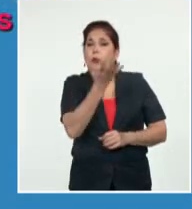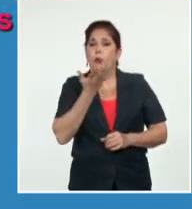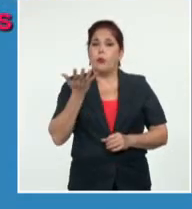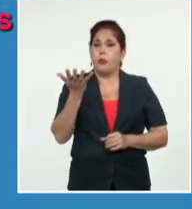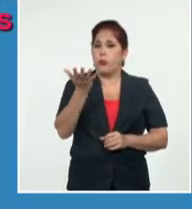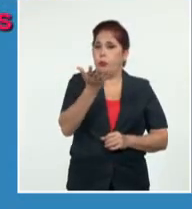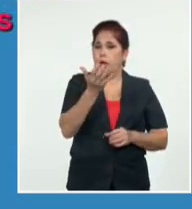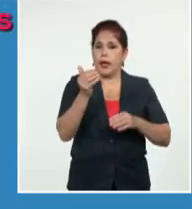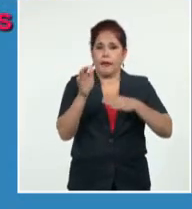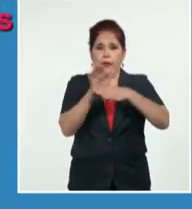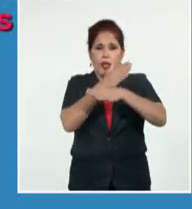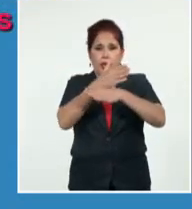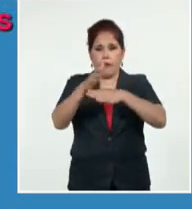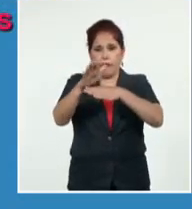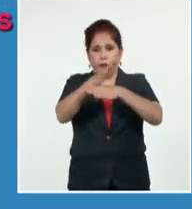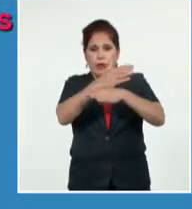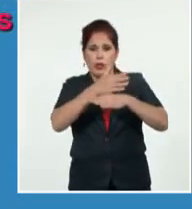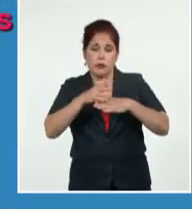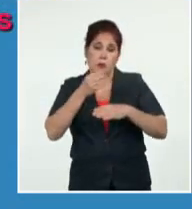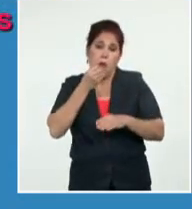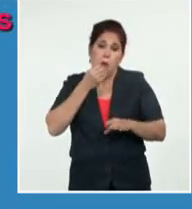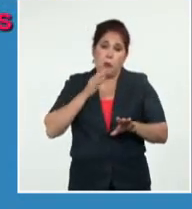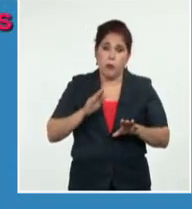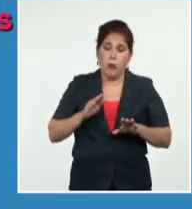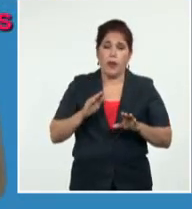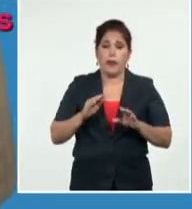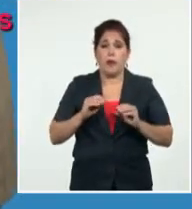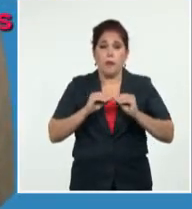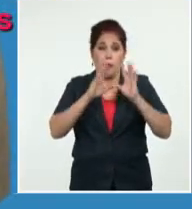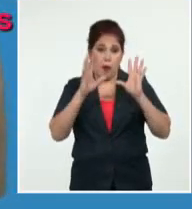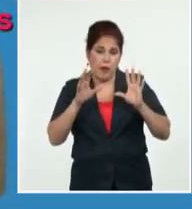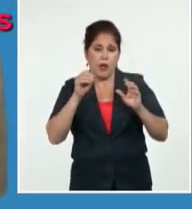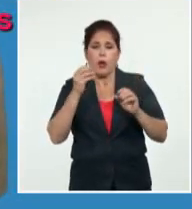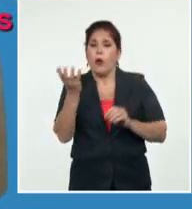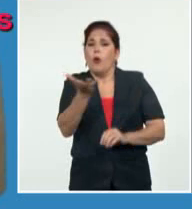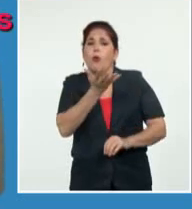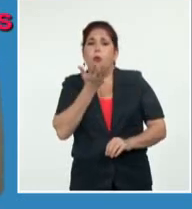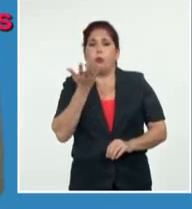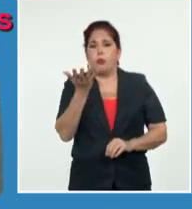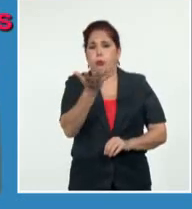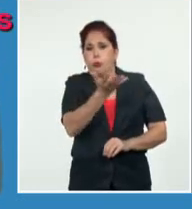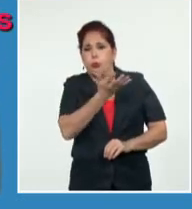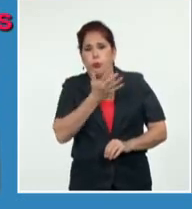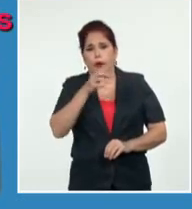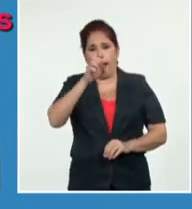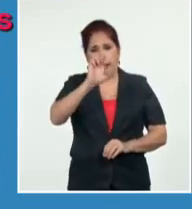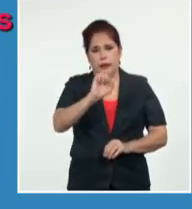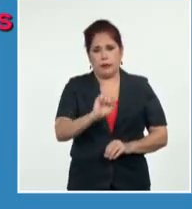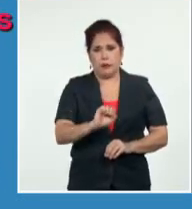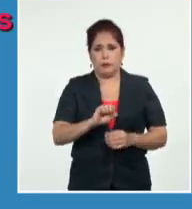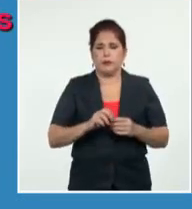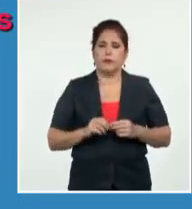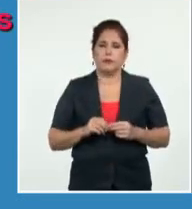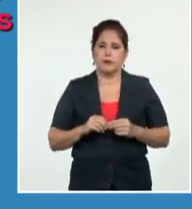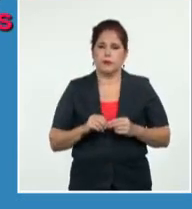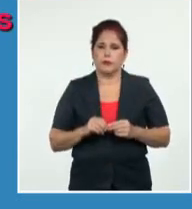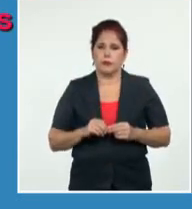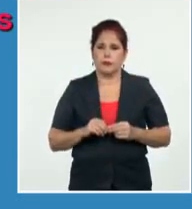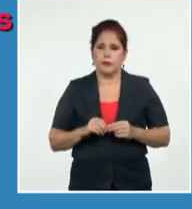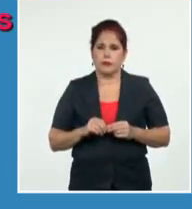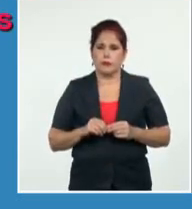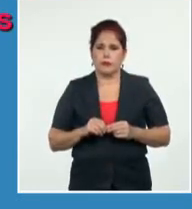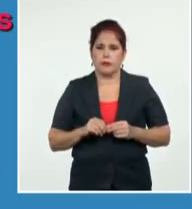variables débiles, ya desde el final de esta mañana han comenzado a sobrar entre el este y el sudeste en la región